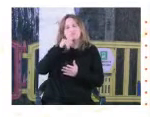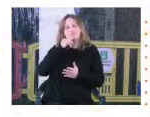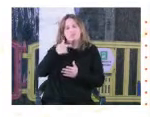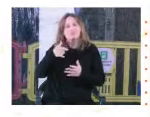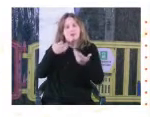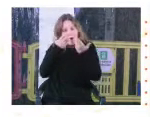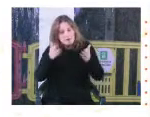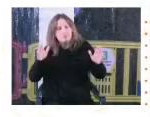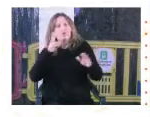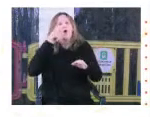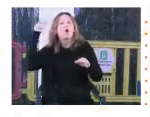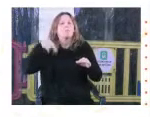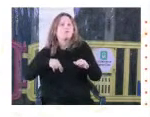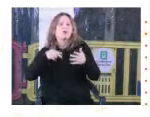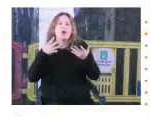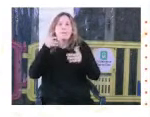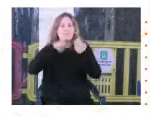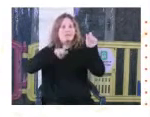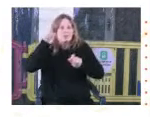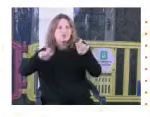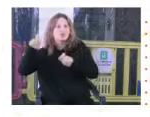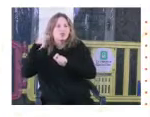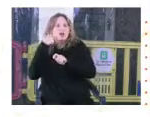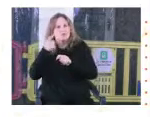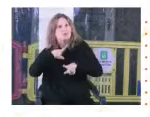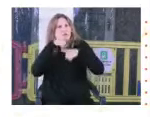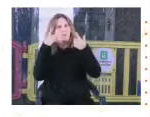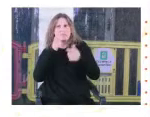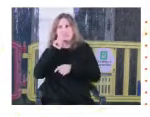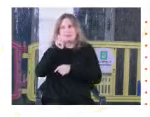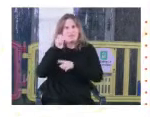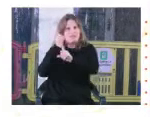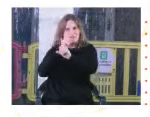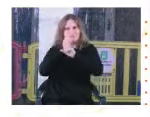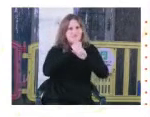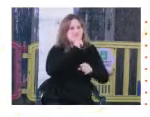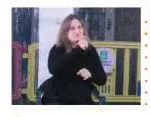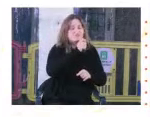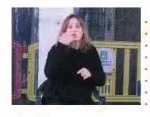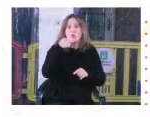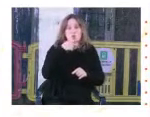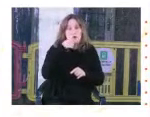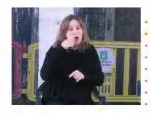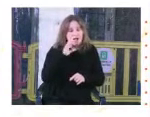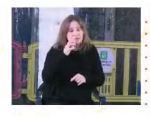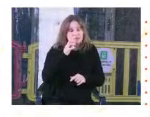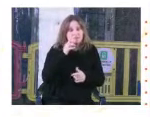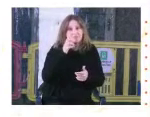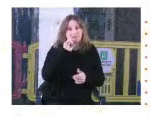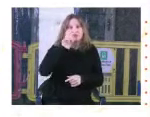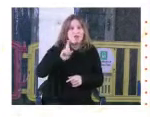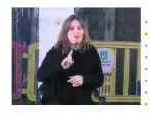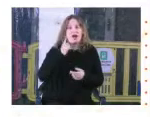para que estas voces que en algunos casos nos sorprendíamos haciendo las entrevistas porque eran personas que de repente nunca se habían encontrado con esa situación